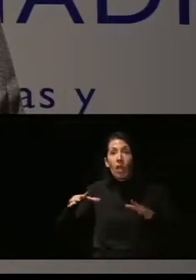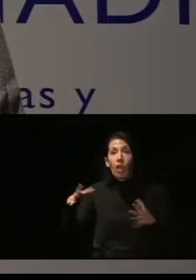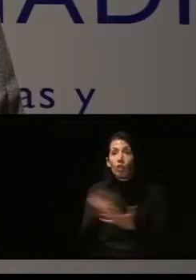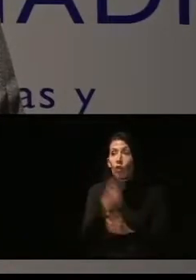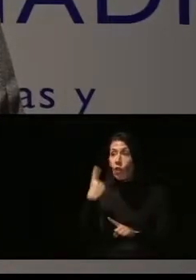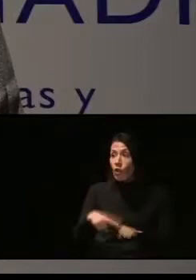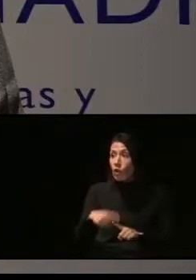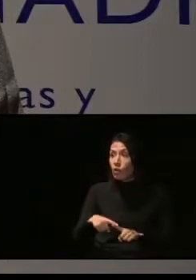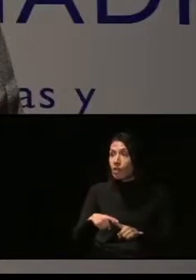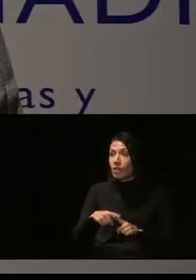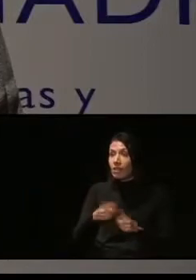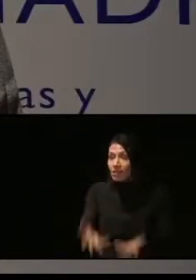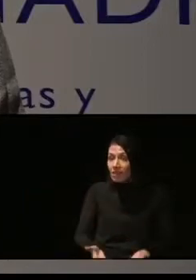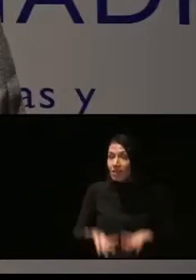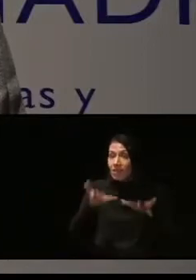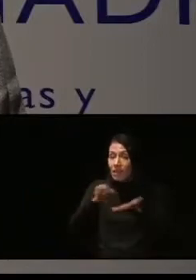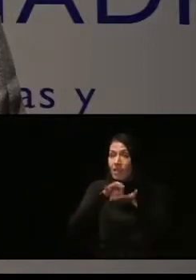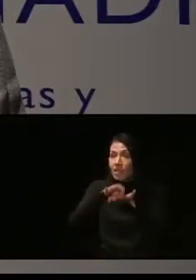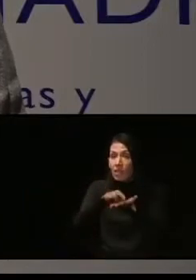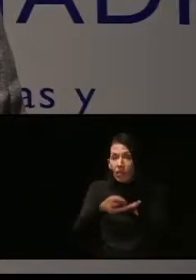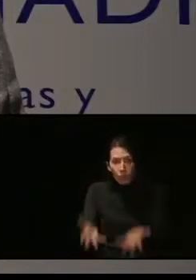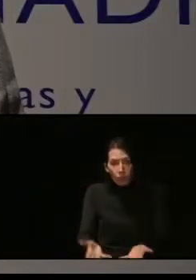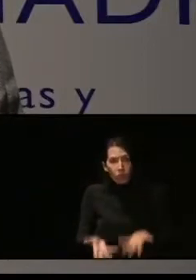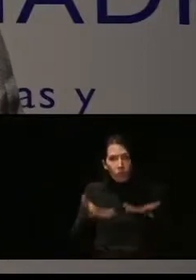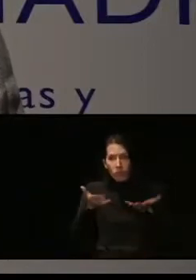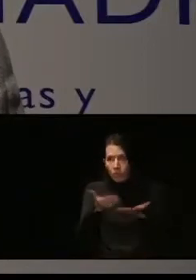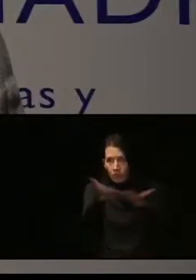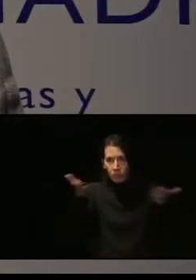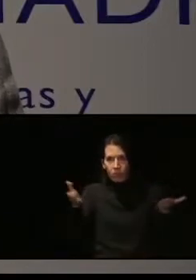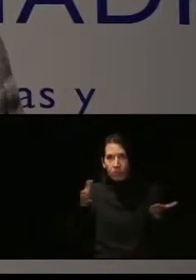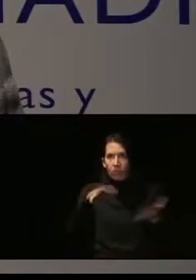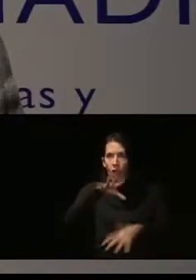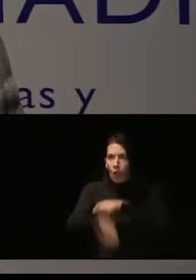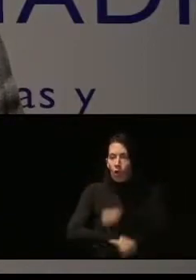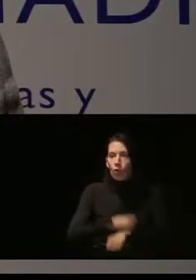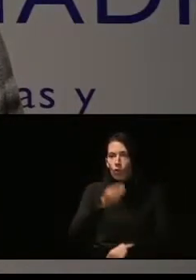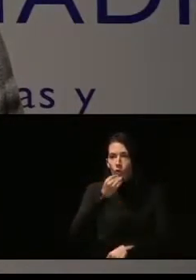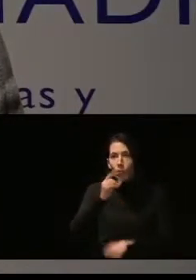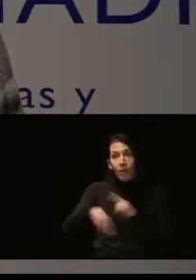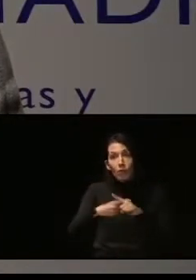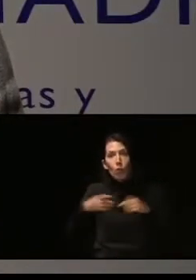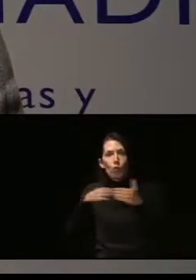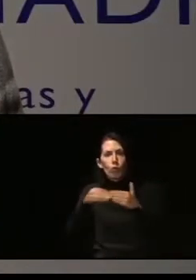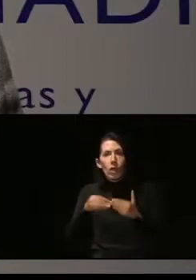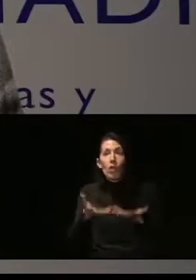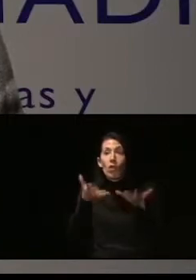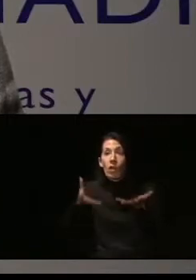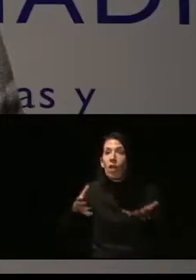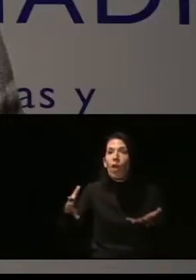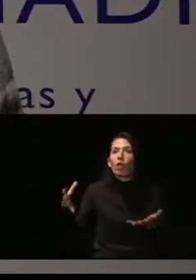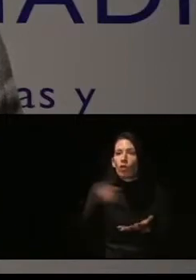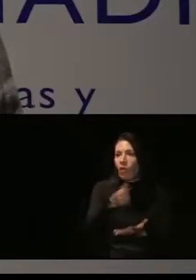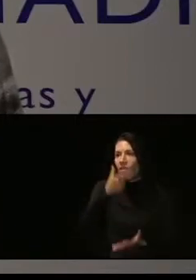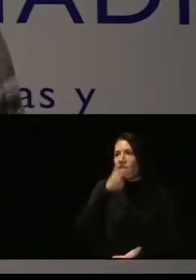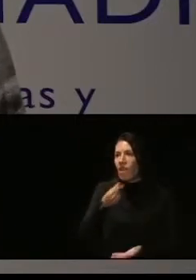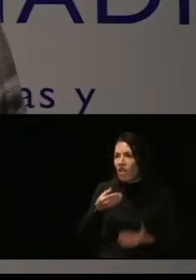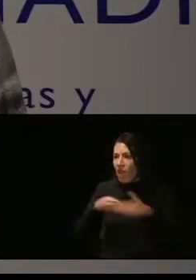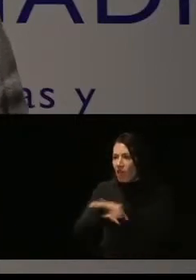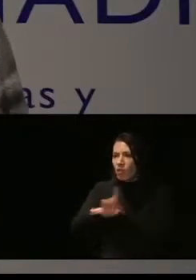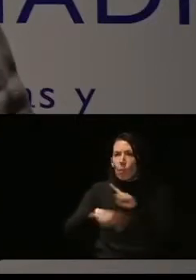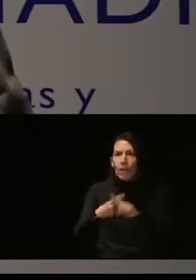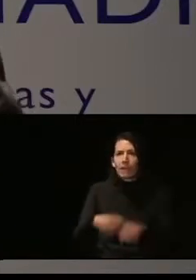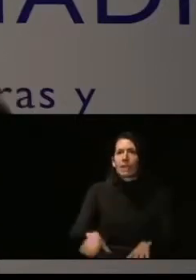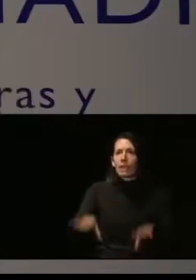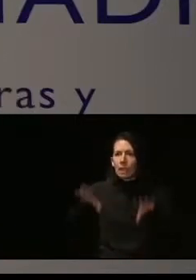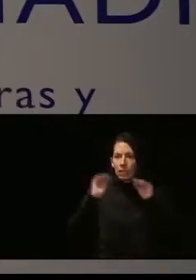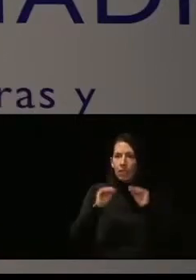y servicios puestos a disposición de los consumidores y usuarios deberán ser de fácil acceso y comprensión,